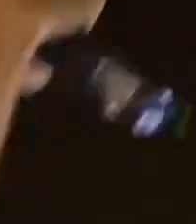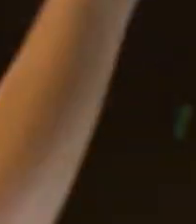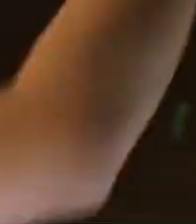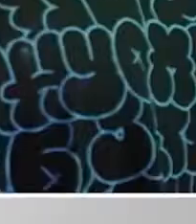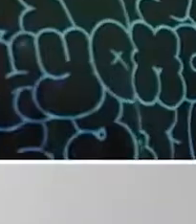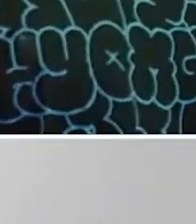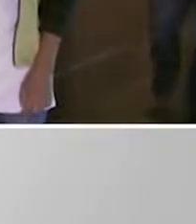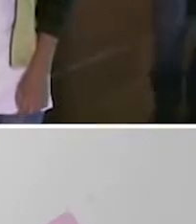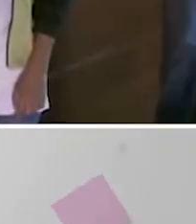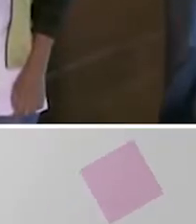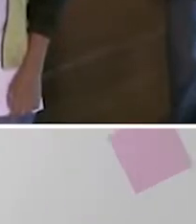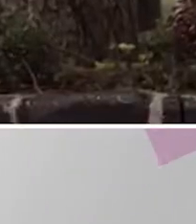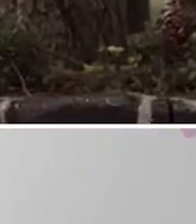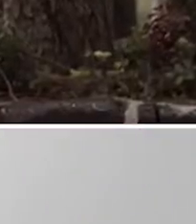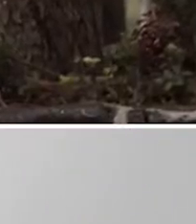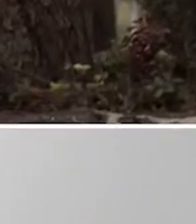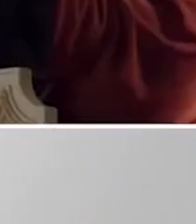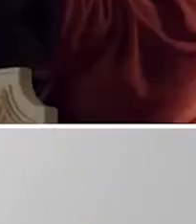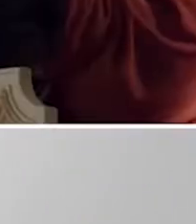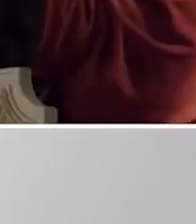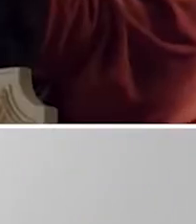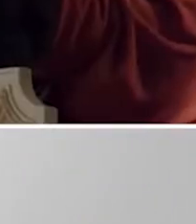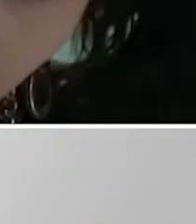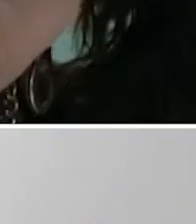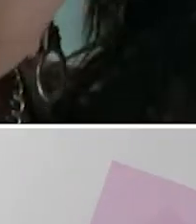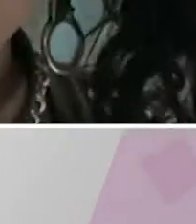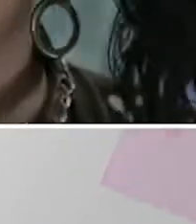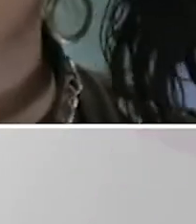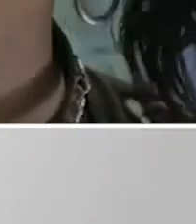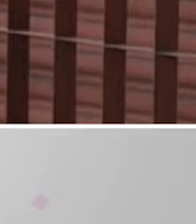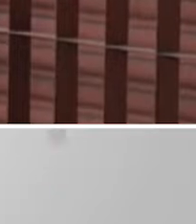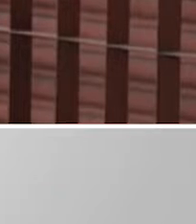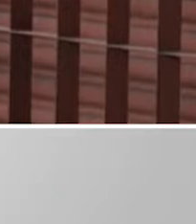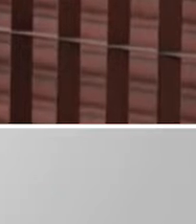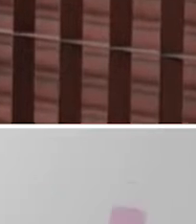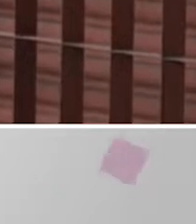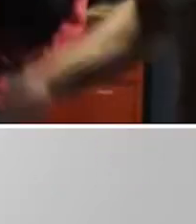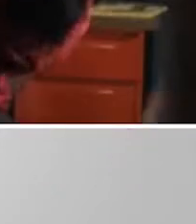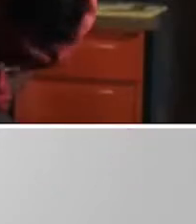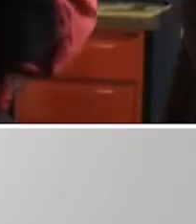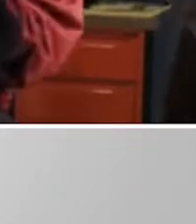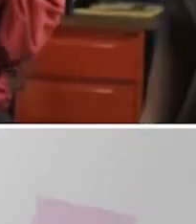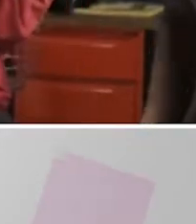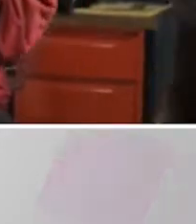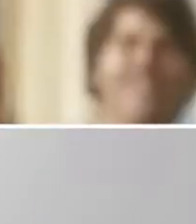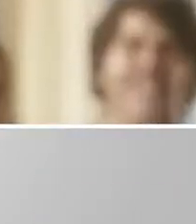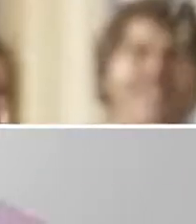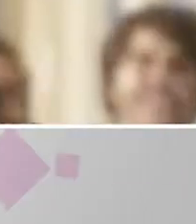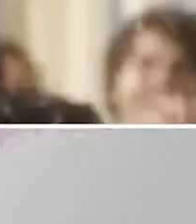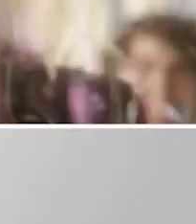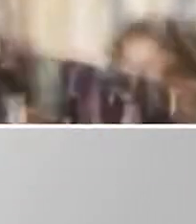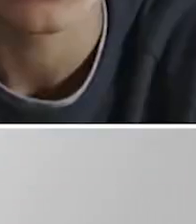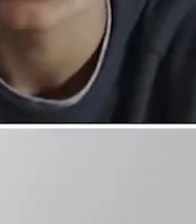Una producción de Canal 11 con el apoyo de CONAPREV, que busca crear conciencia y erradicar los distintos tipos de discriminación